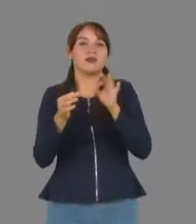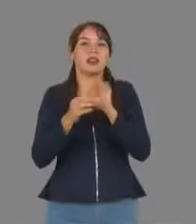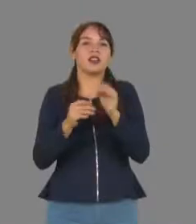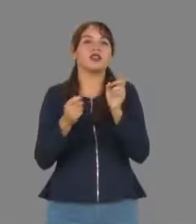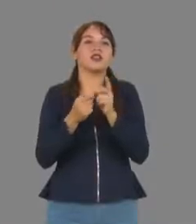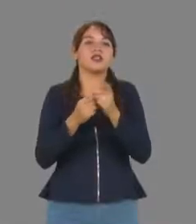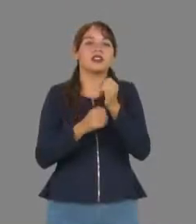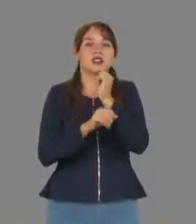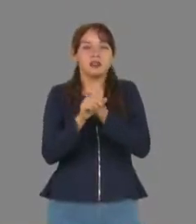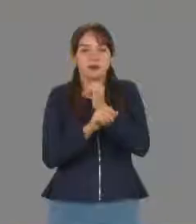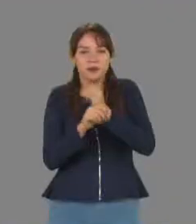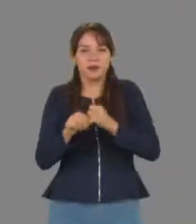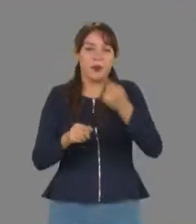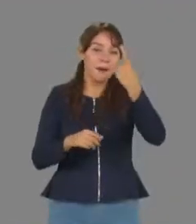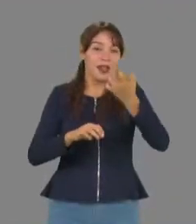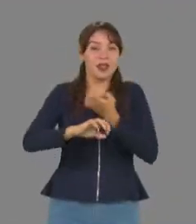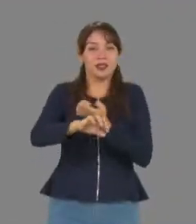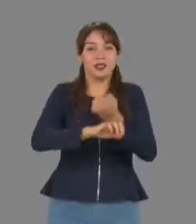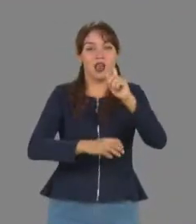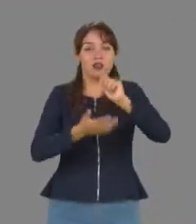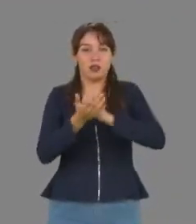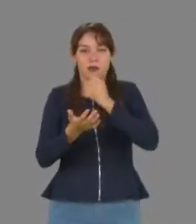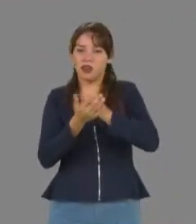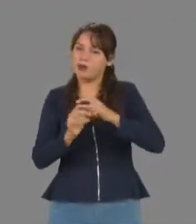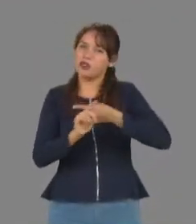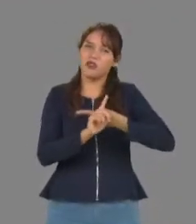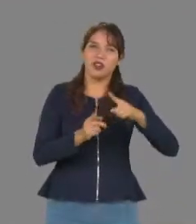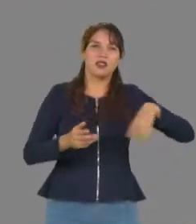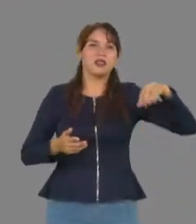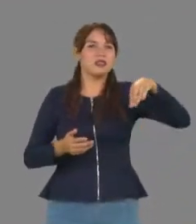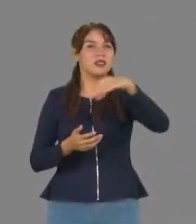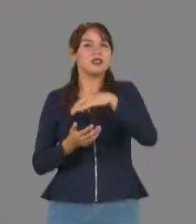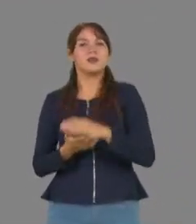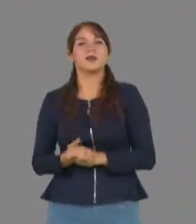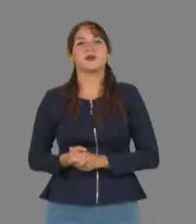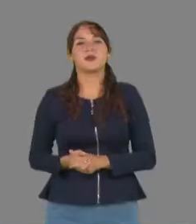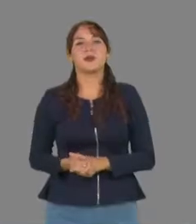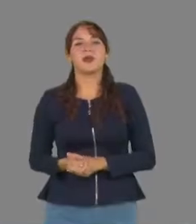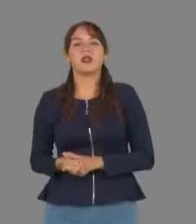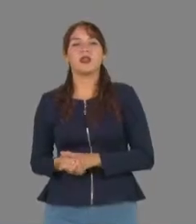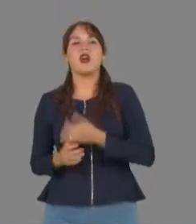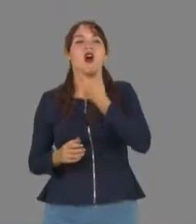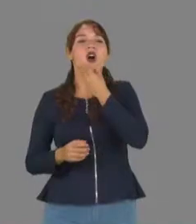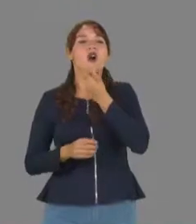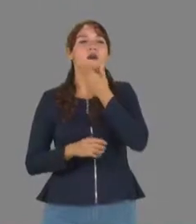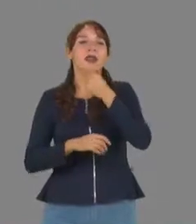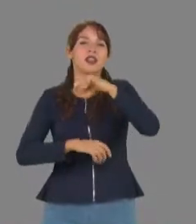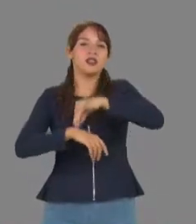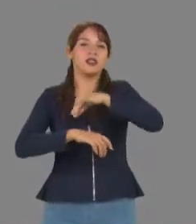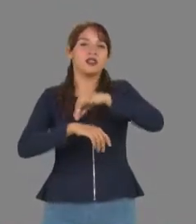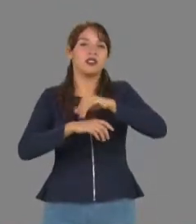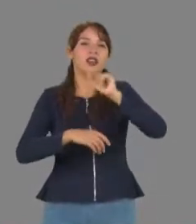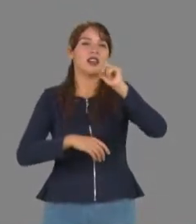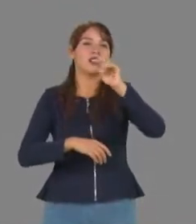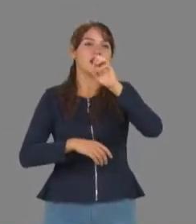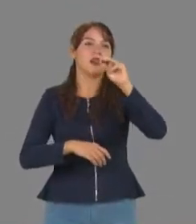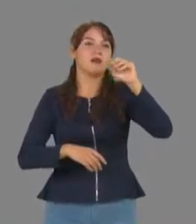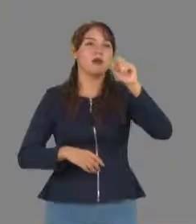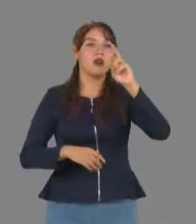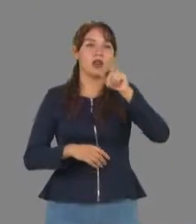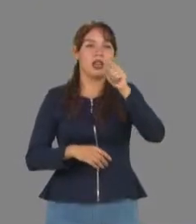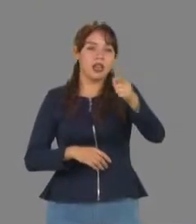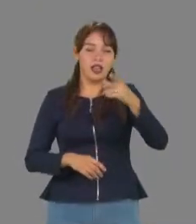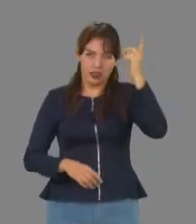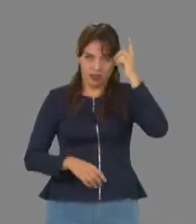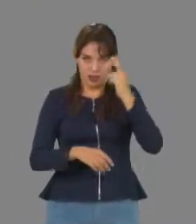investigaciones que trascienden en el estado y el noreste del país. El doctor Arturo Mora Olivo, director del Instituto,